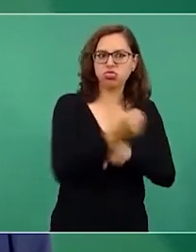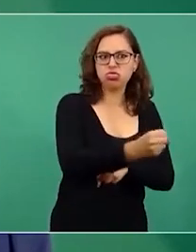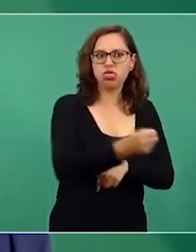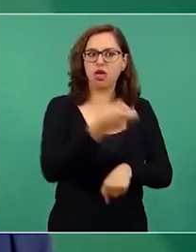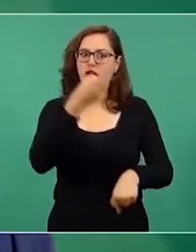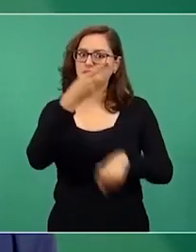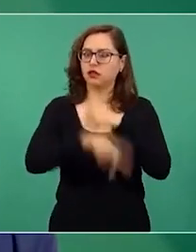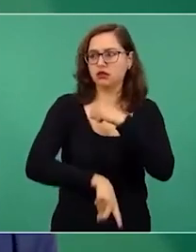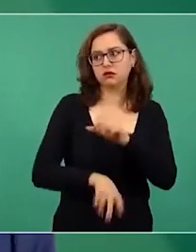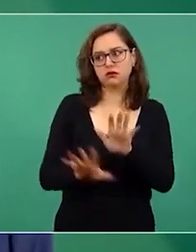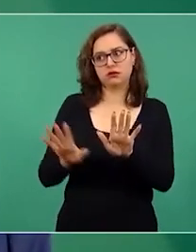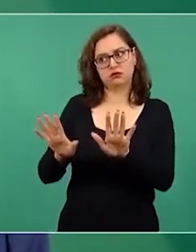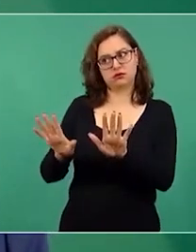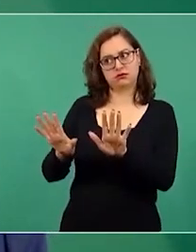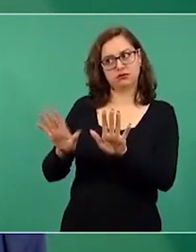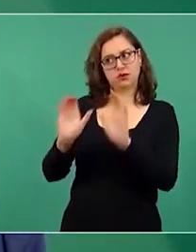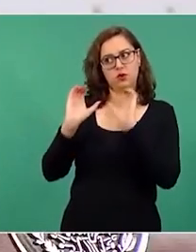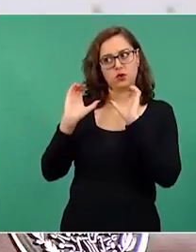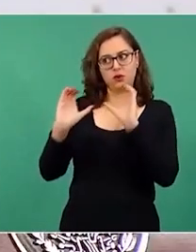hay que respetar,